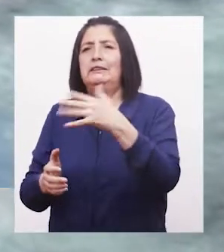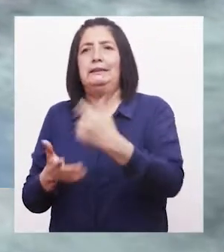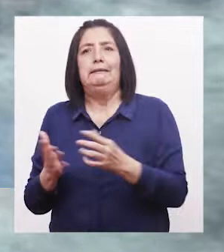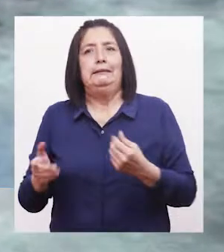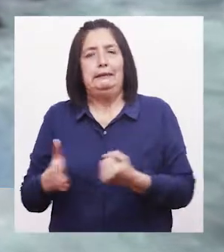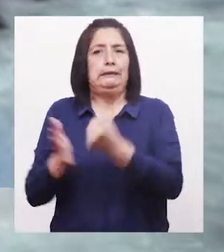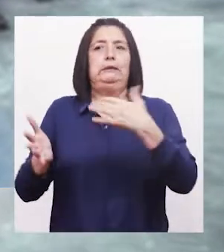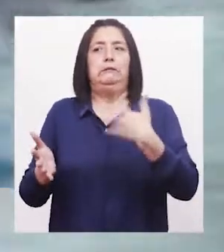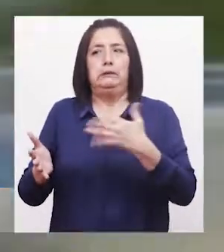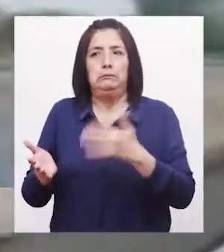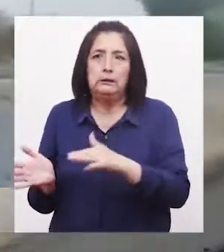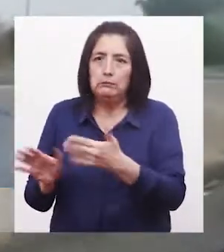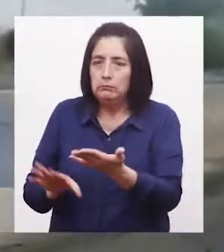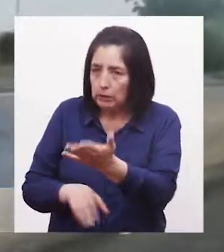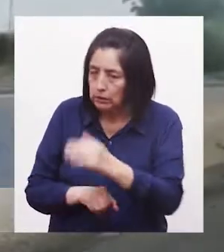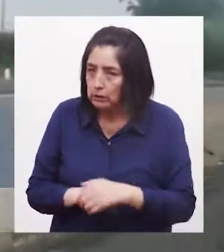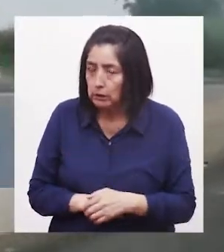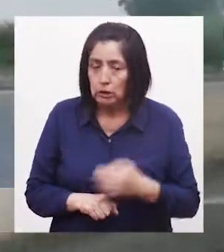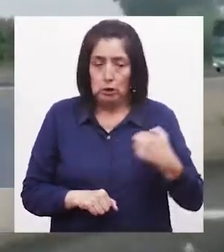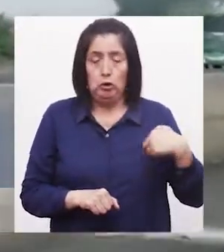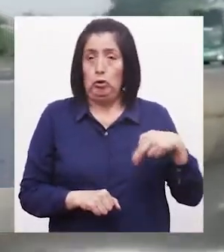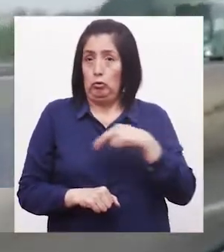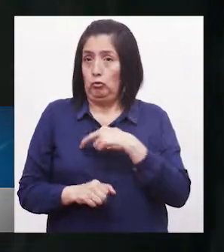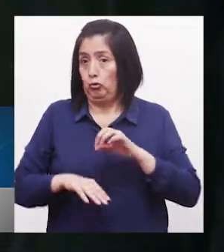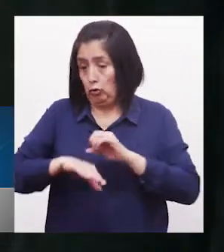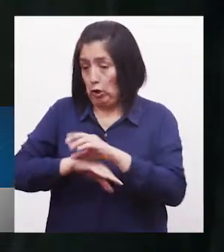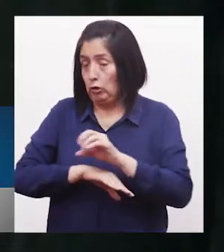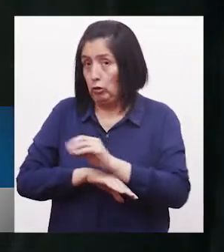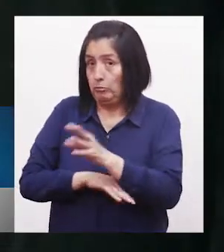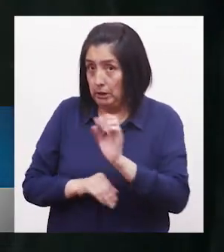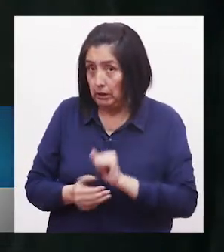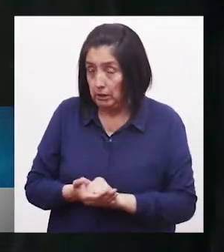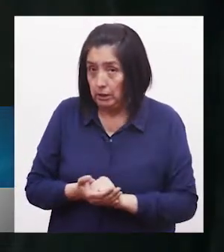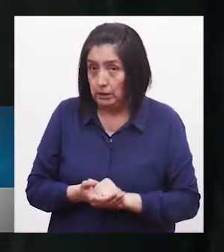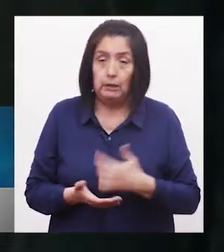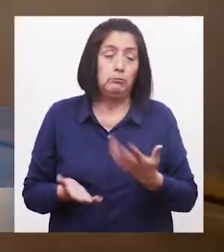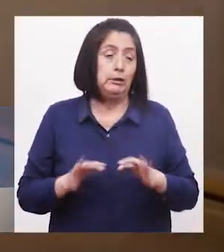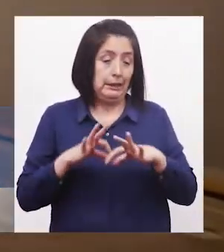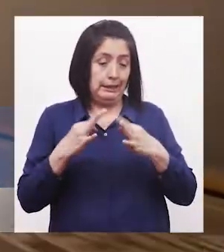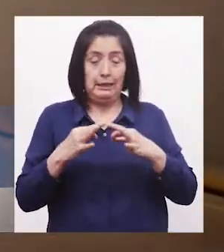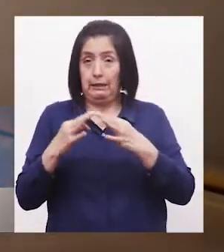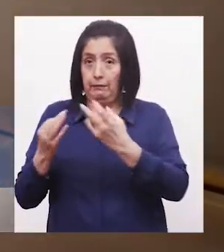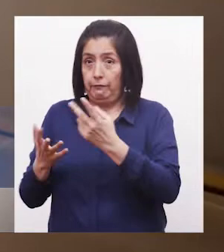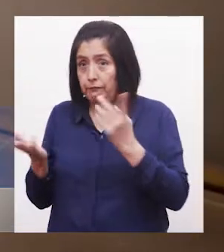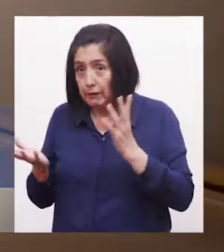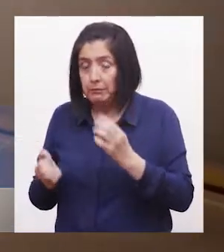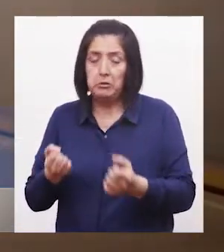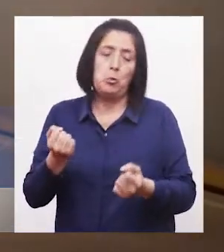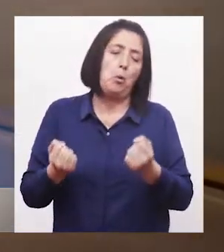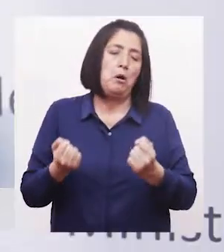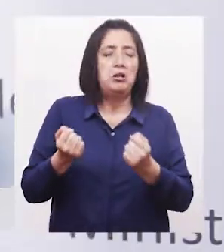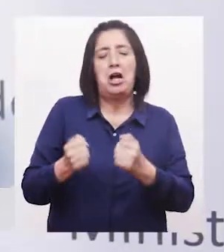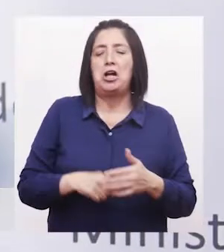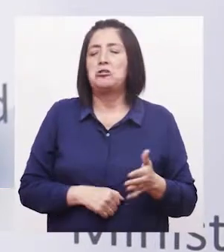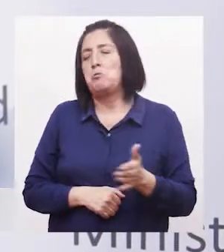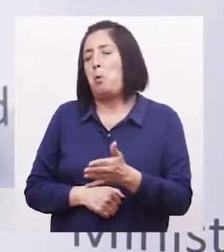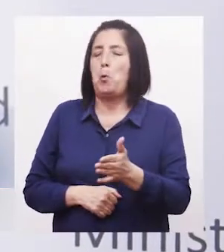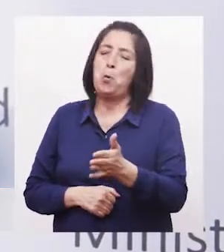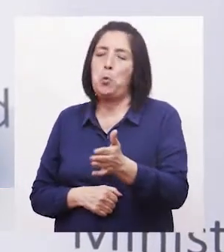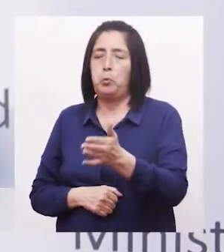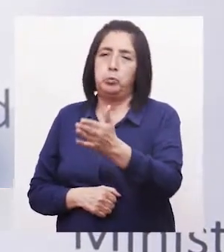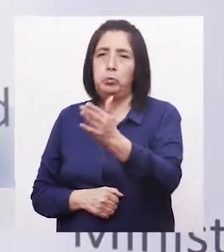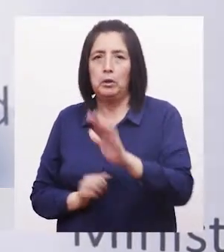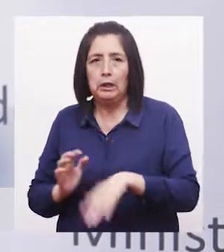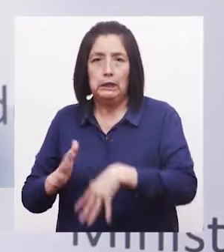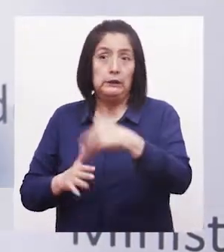Hasta la muerte incluso Lo que nosotros siempre recomendamos Debido a que las familias toman su vehículo y salen de la ciudad Es